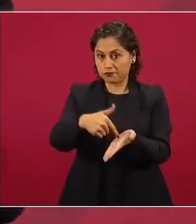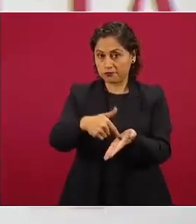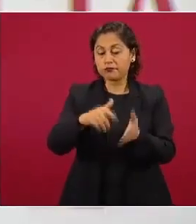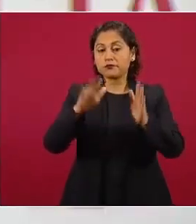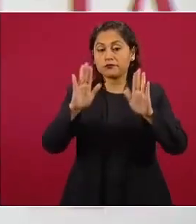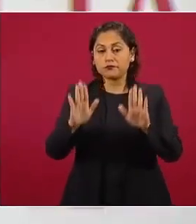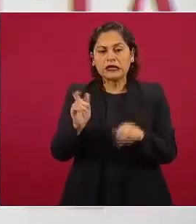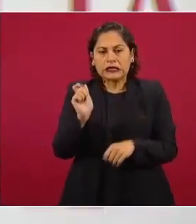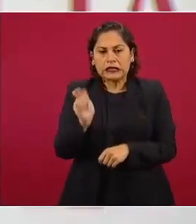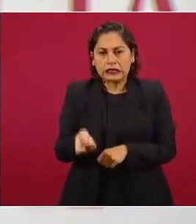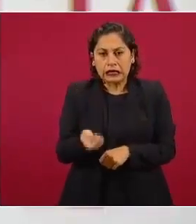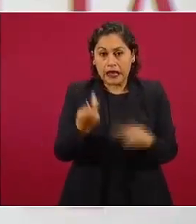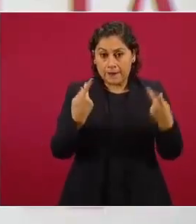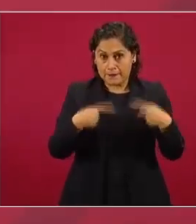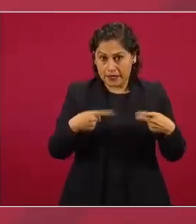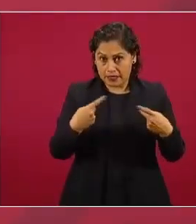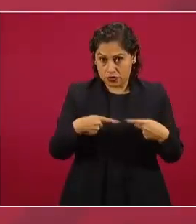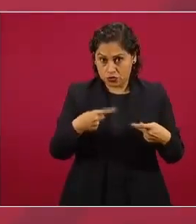ciudadano mexicano